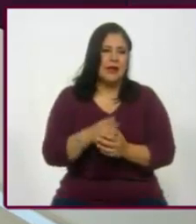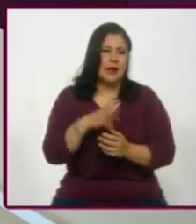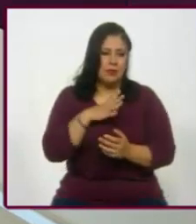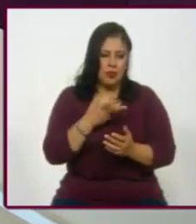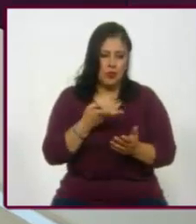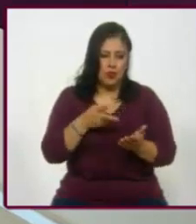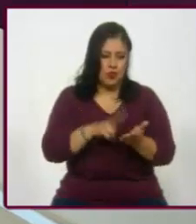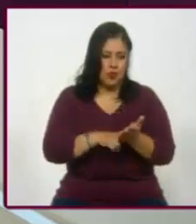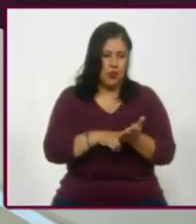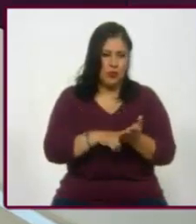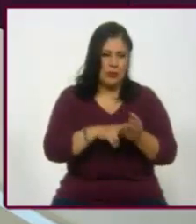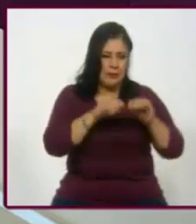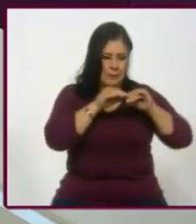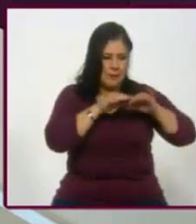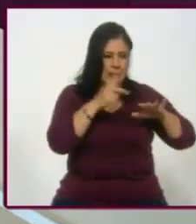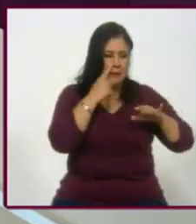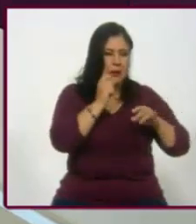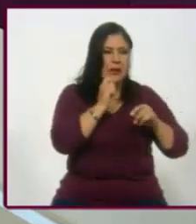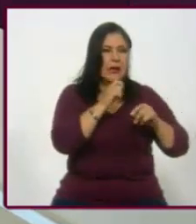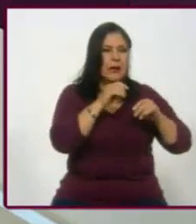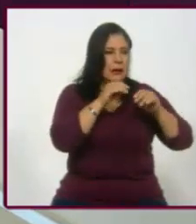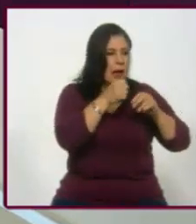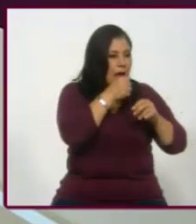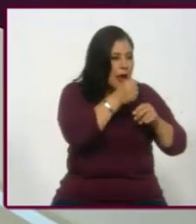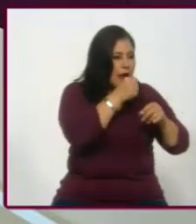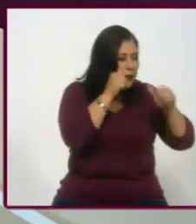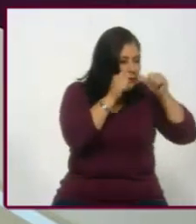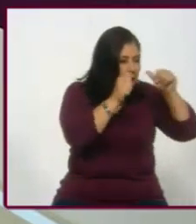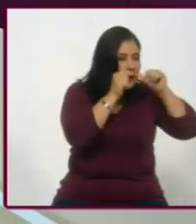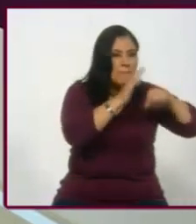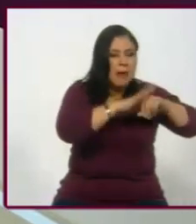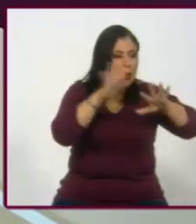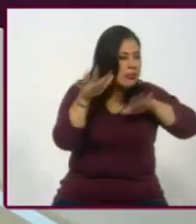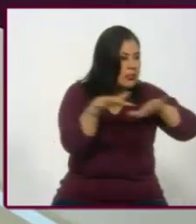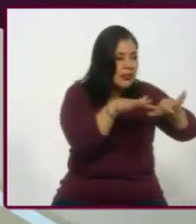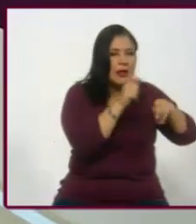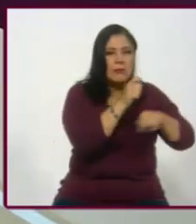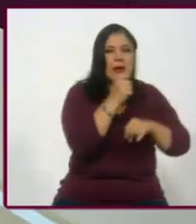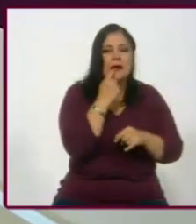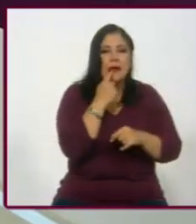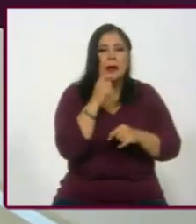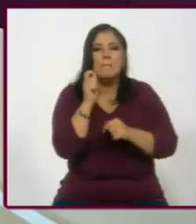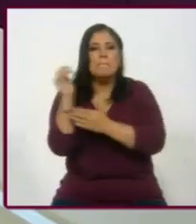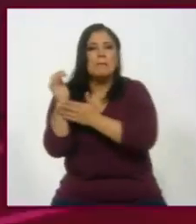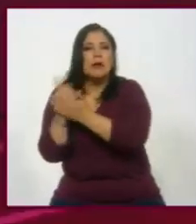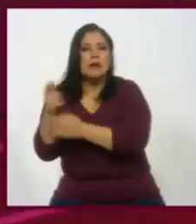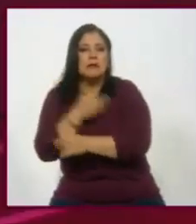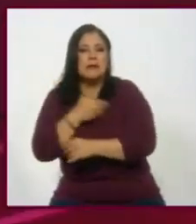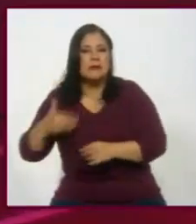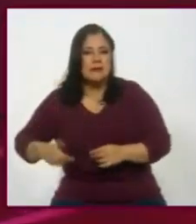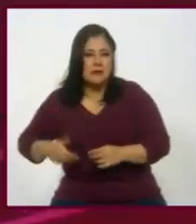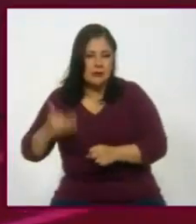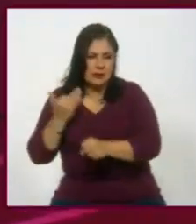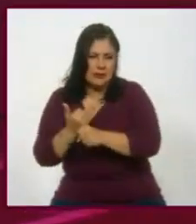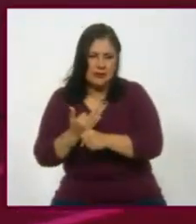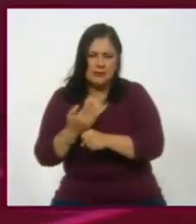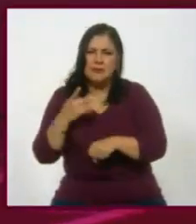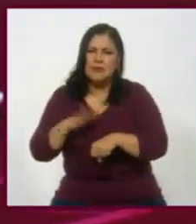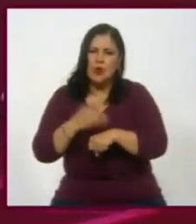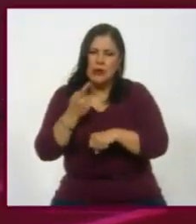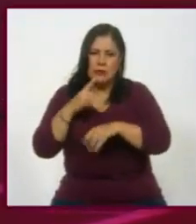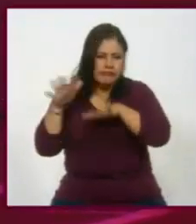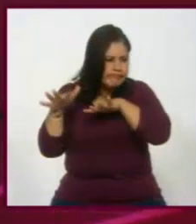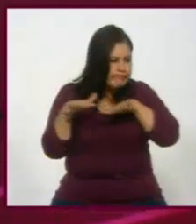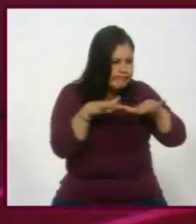López Obrador al presidente hoy en los medios. Pero la pregunta es, ¿esa cobertura es